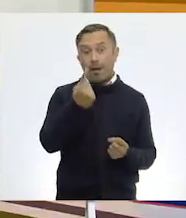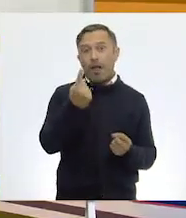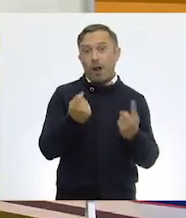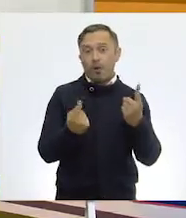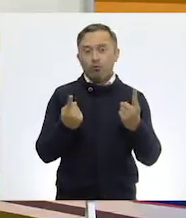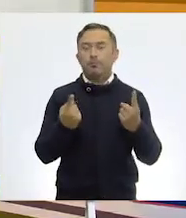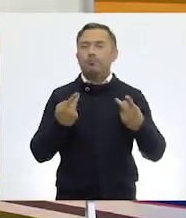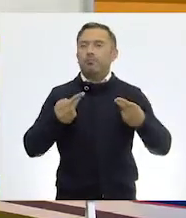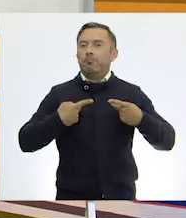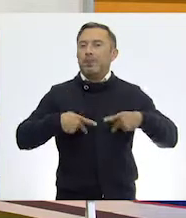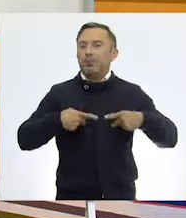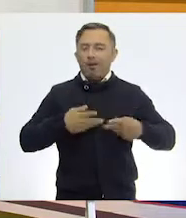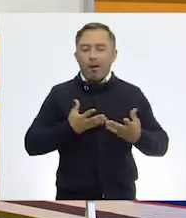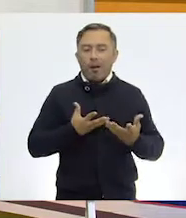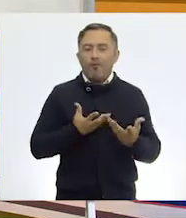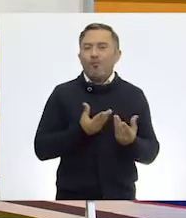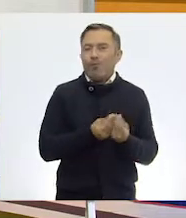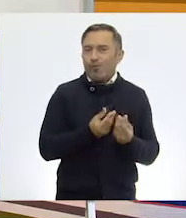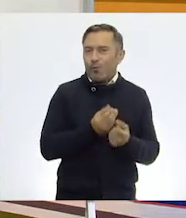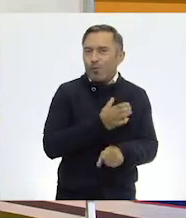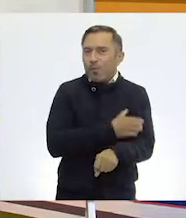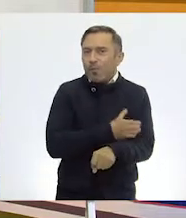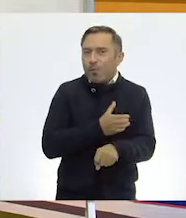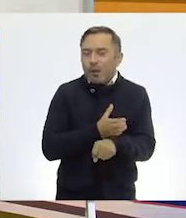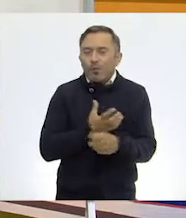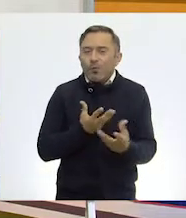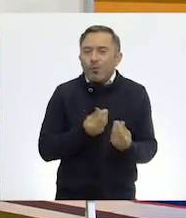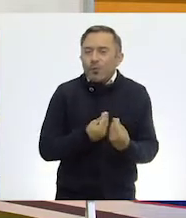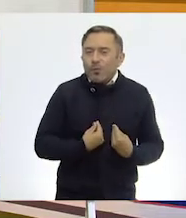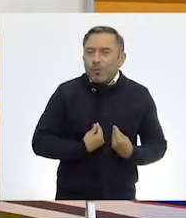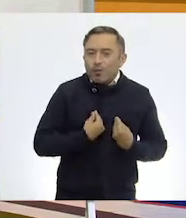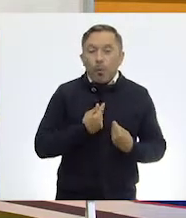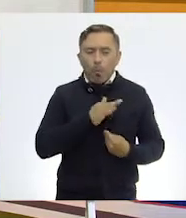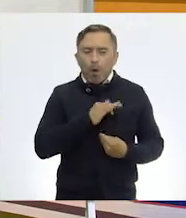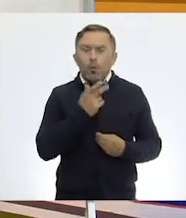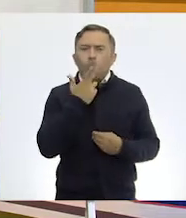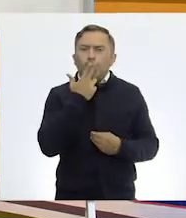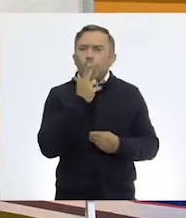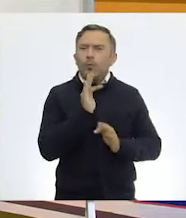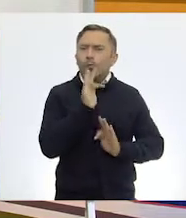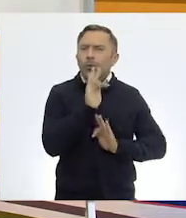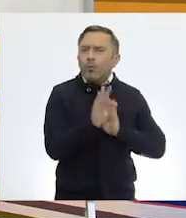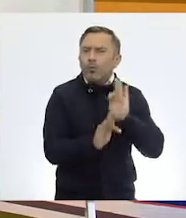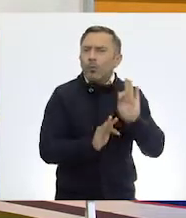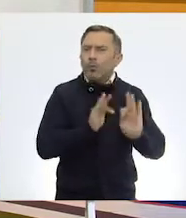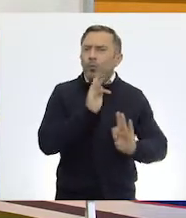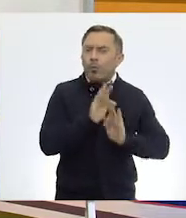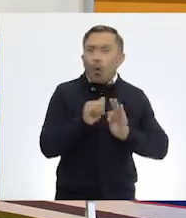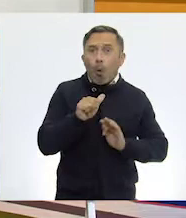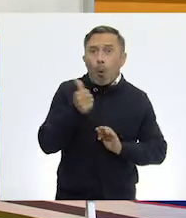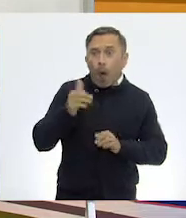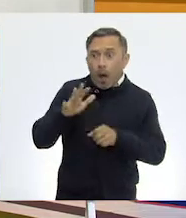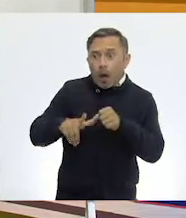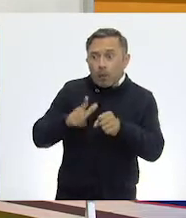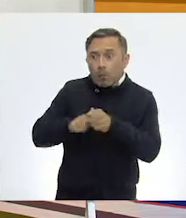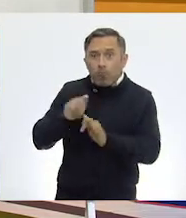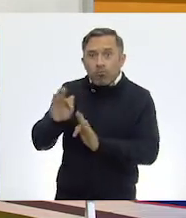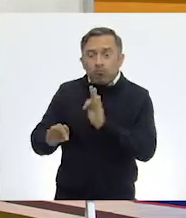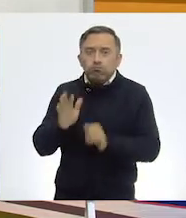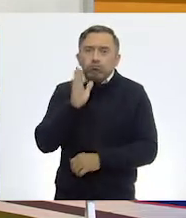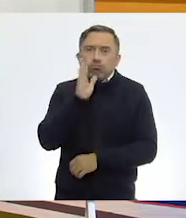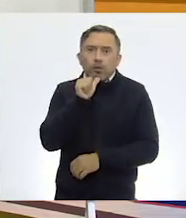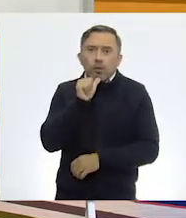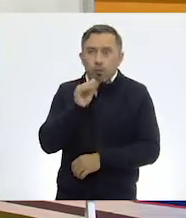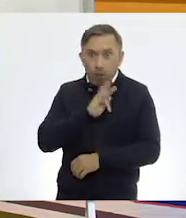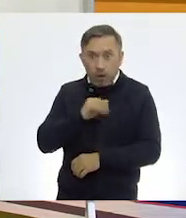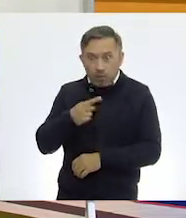humanos e incluso podemos cuidar de ellos y otros definitivamente no. ¿Por qué no sería bueno ni para los animales ni para